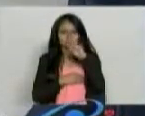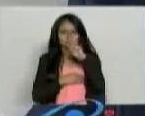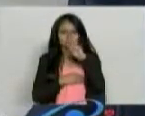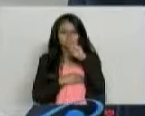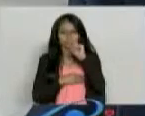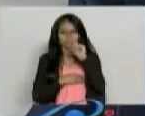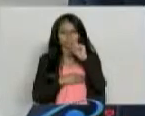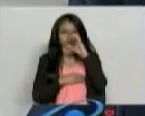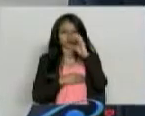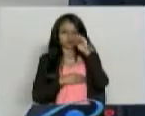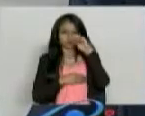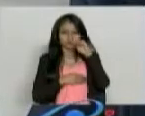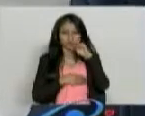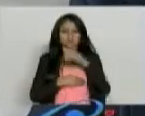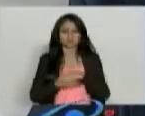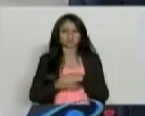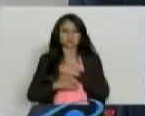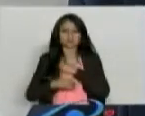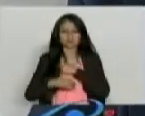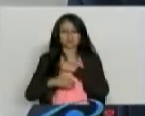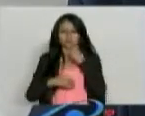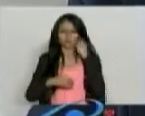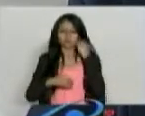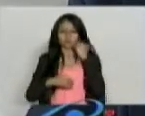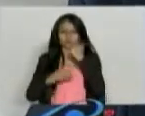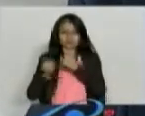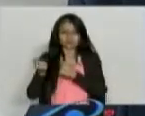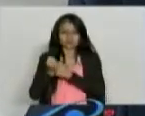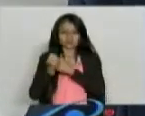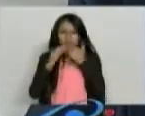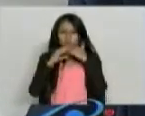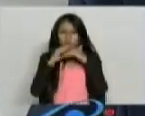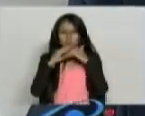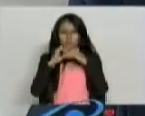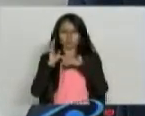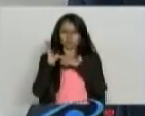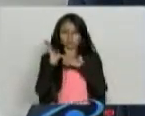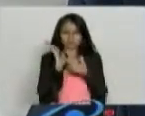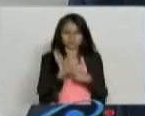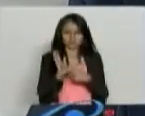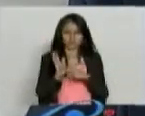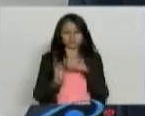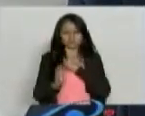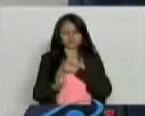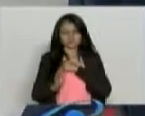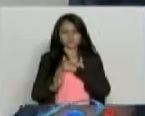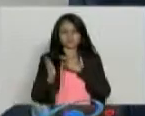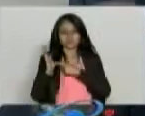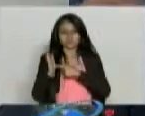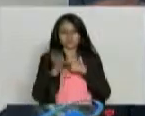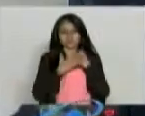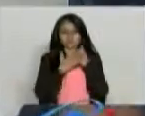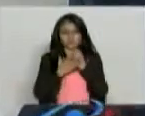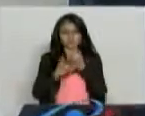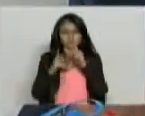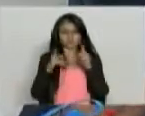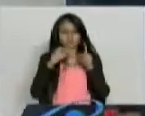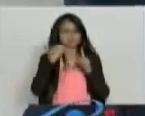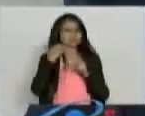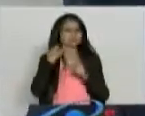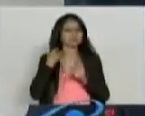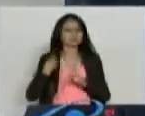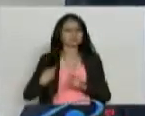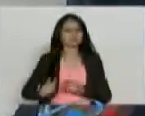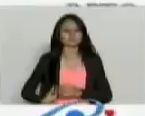con algún video, algún material que tengamos sobre esto, esto le ayuda muchísimo,